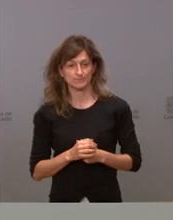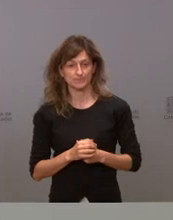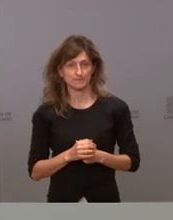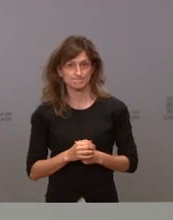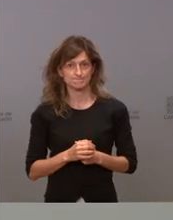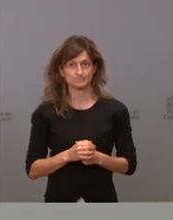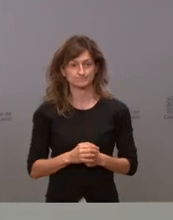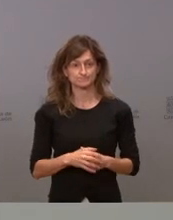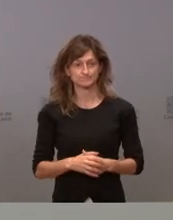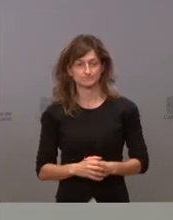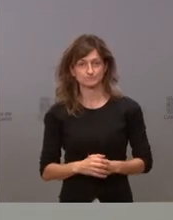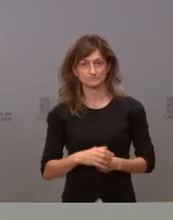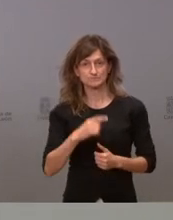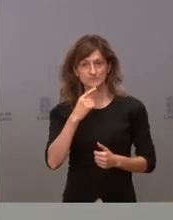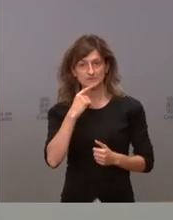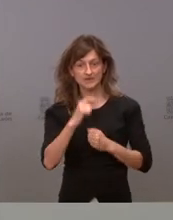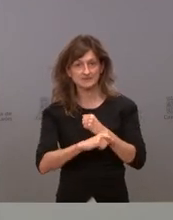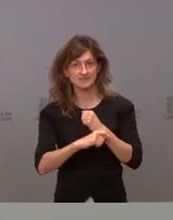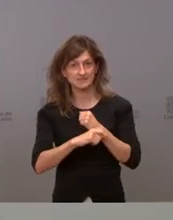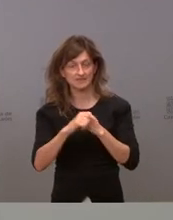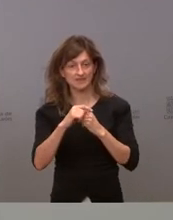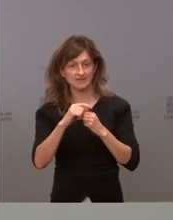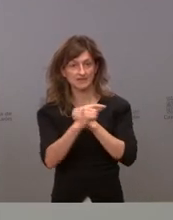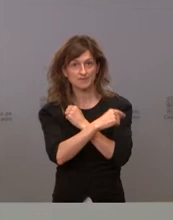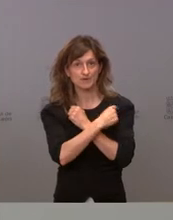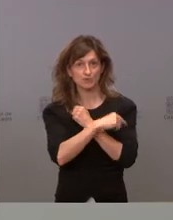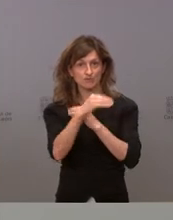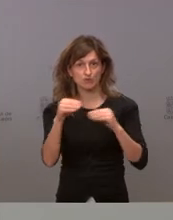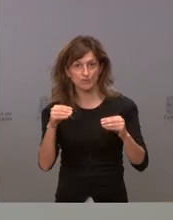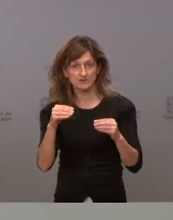por qué no cambiamos la estrategia de vacunación a los jóvenes y a quien se la quitamos